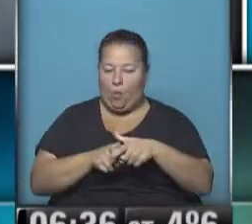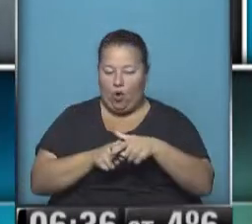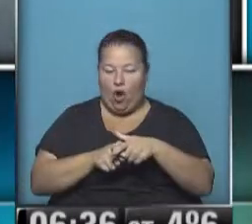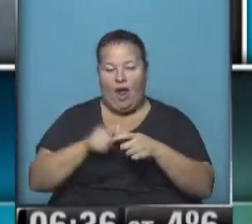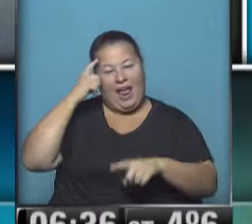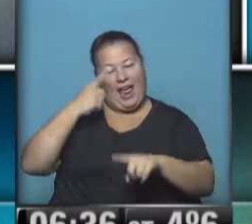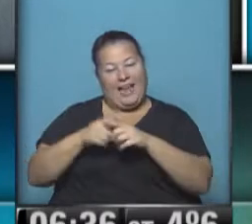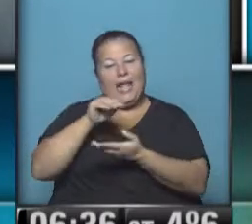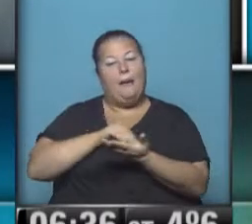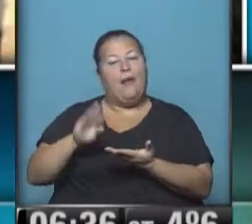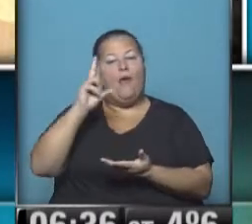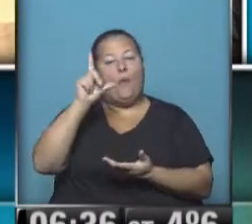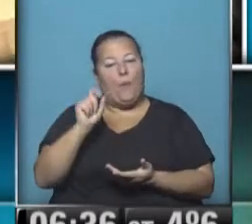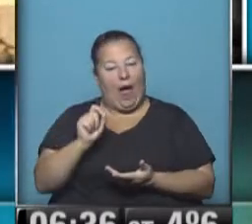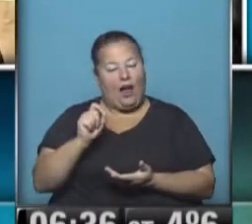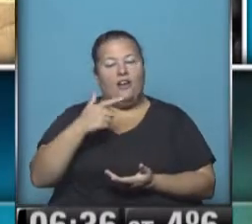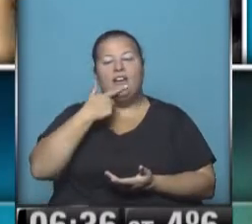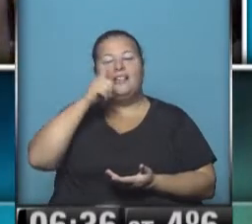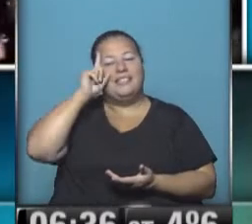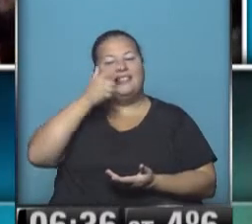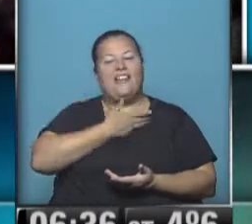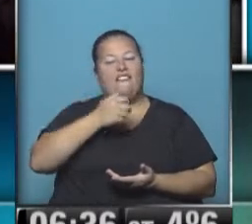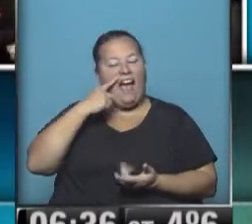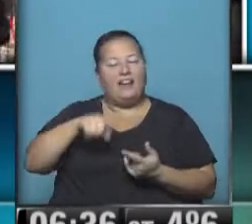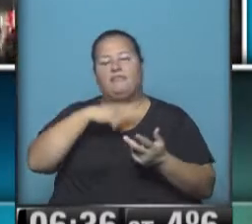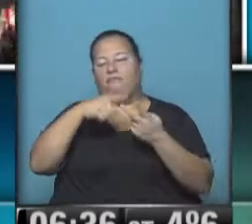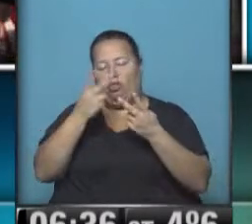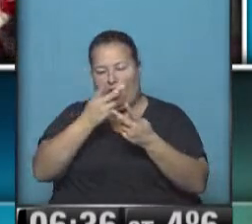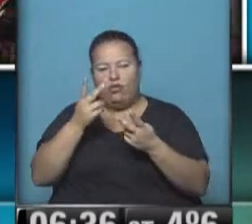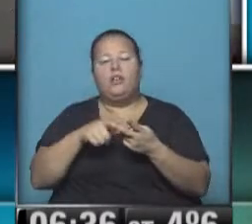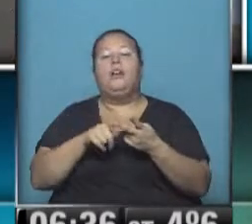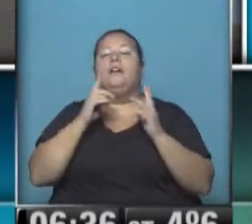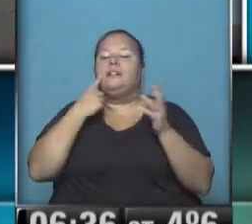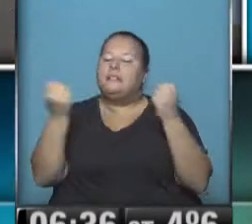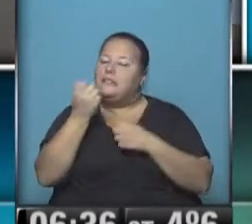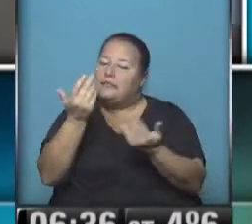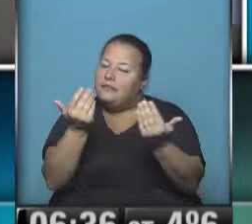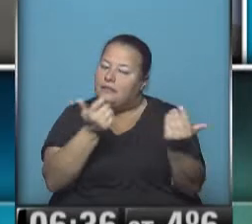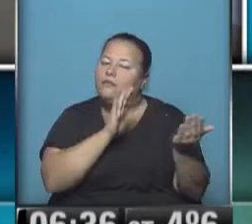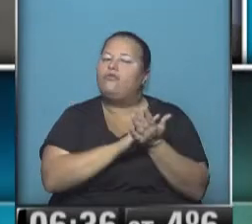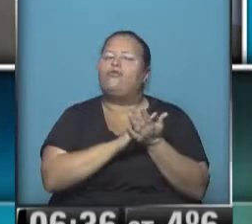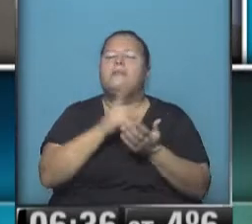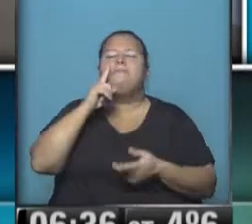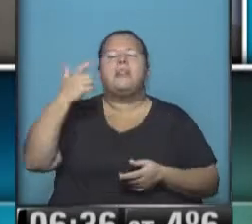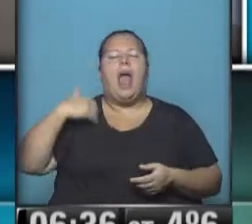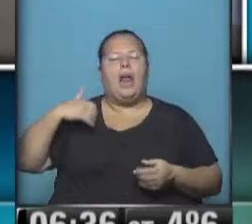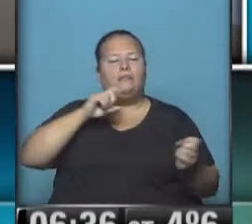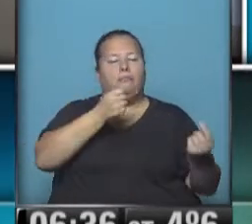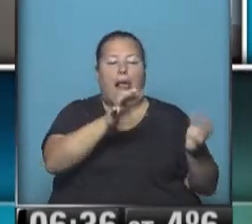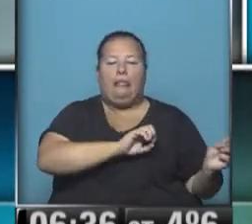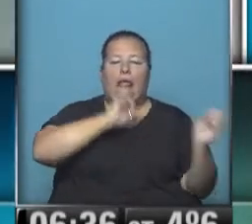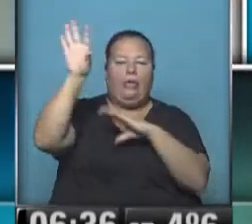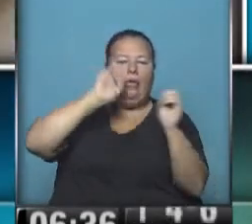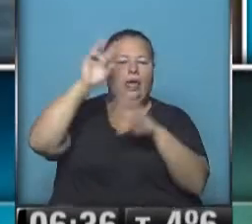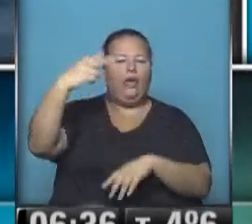los ex empleados bancarios Stephanie Givaud y Gervé Falciani. Buscarán más datos sobre miles de argentinos que fugaron dinero